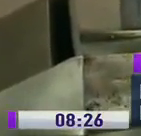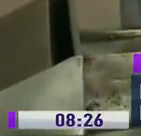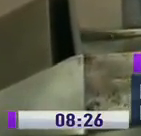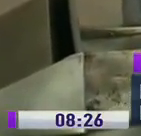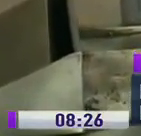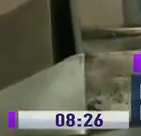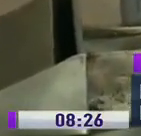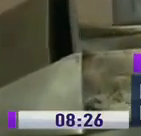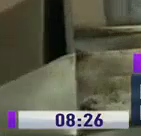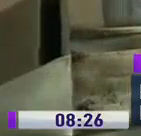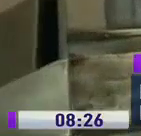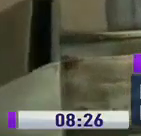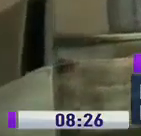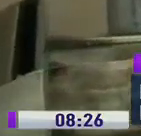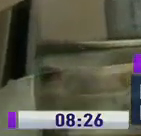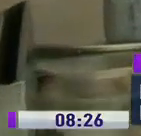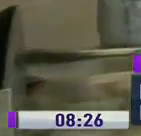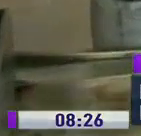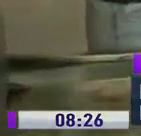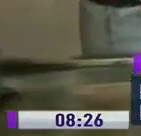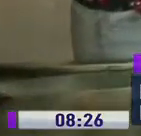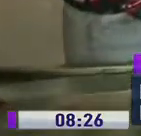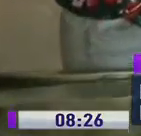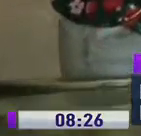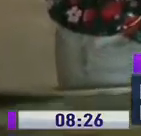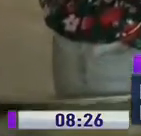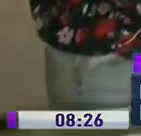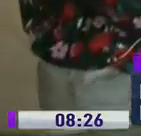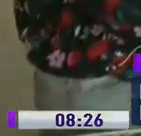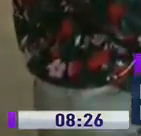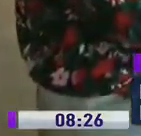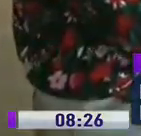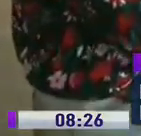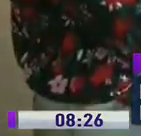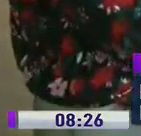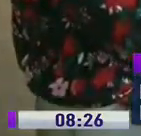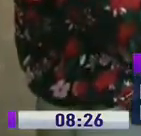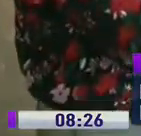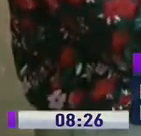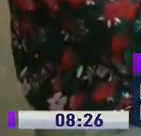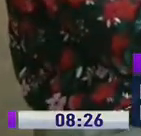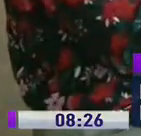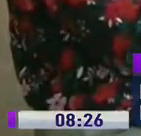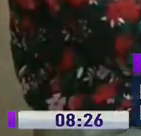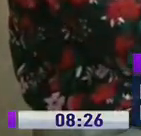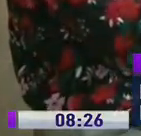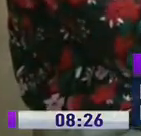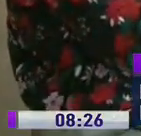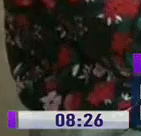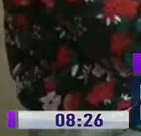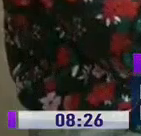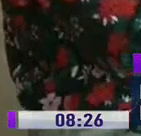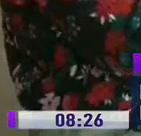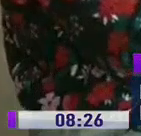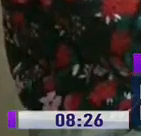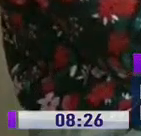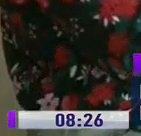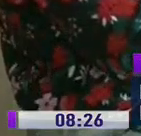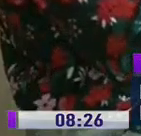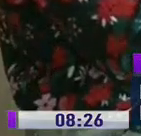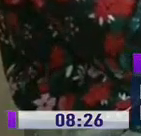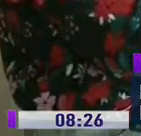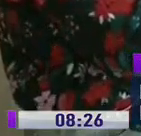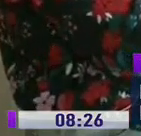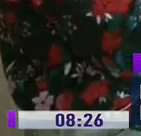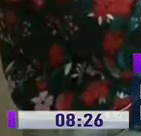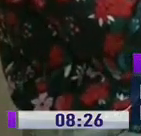cocinando para quienes más lo necesitan. Sí, nosotros todos los días estamos preparando los alimentos para ya repartir a las personas que necesitan en